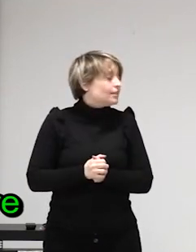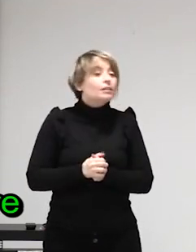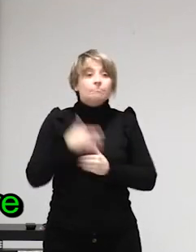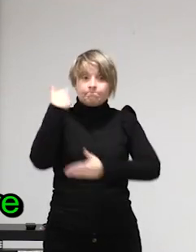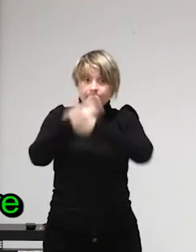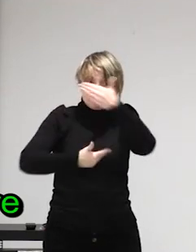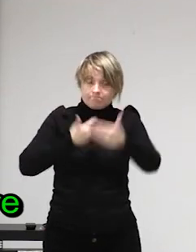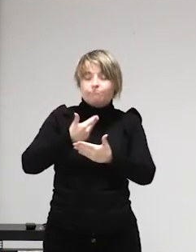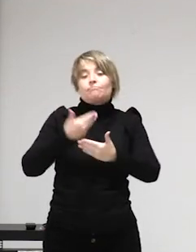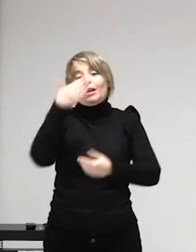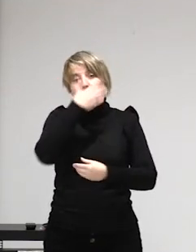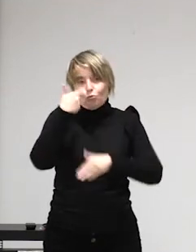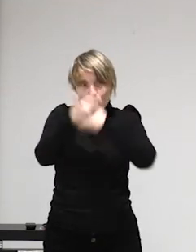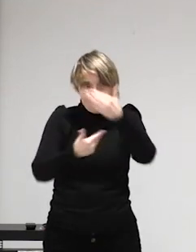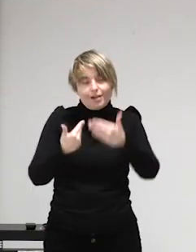ningún límite